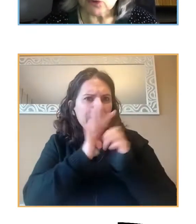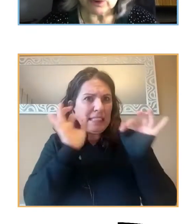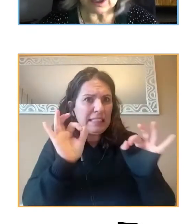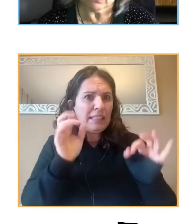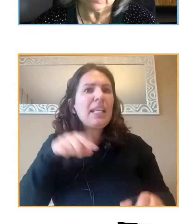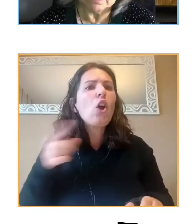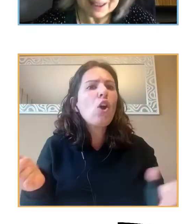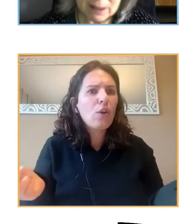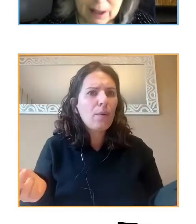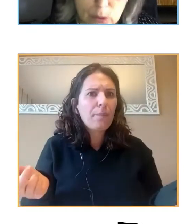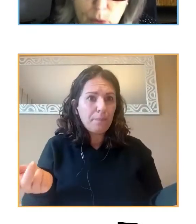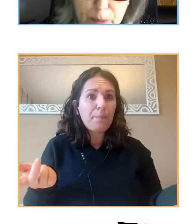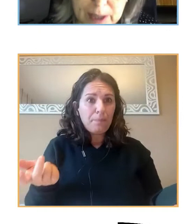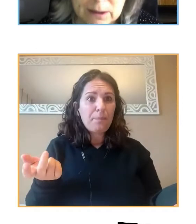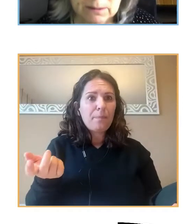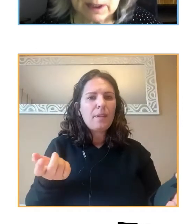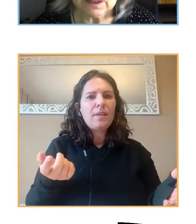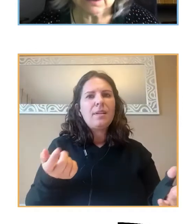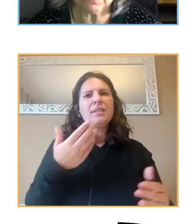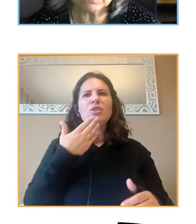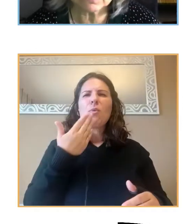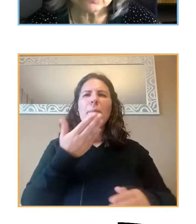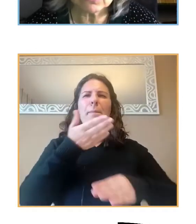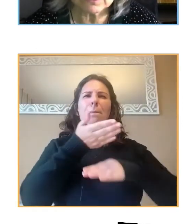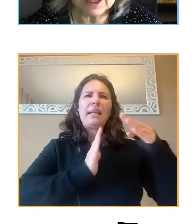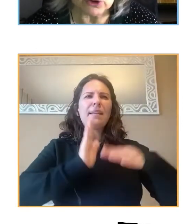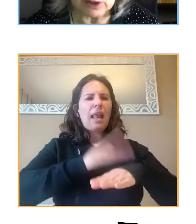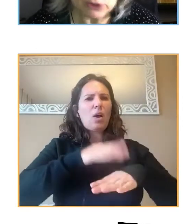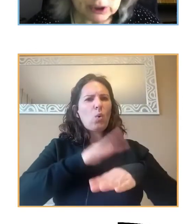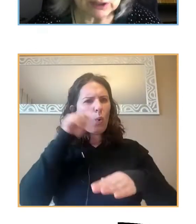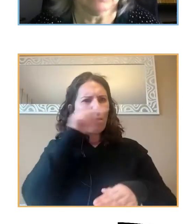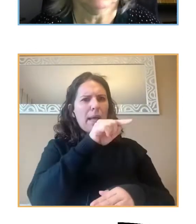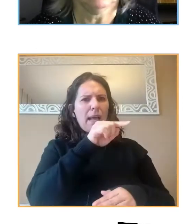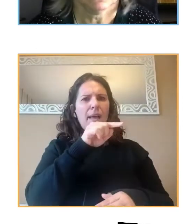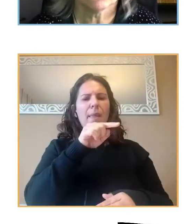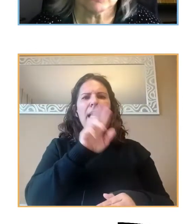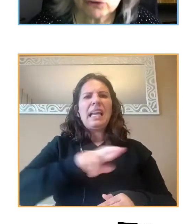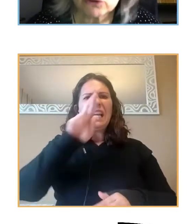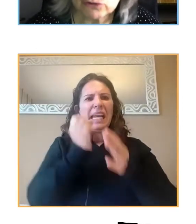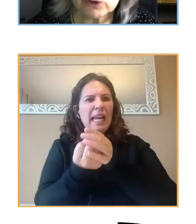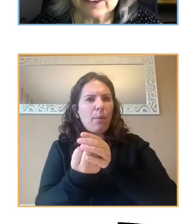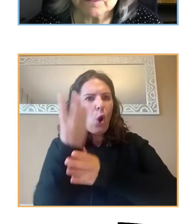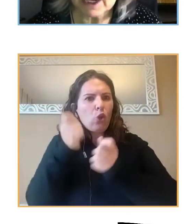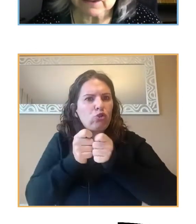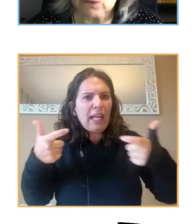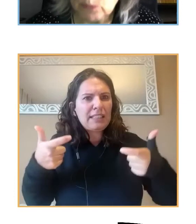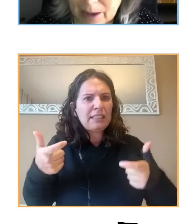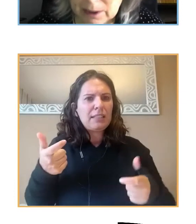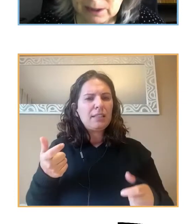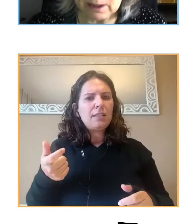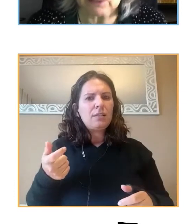parte de la culpa en los rebrotes. ¿Son sus conductas en parte